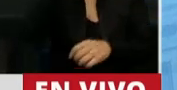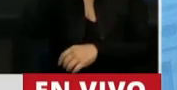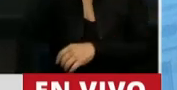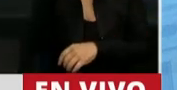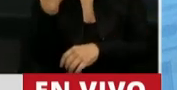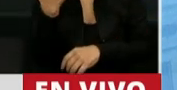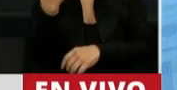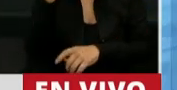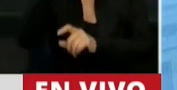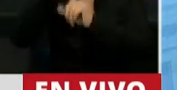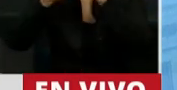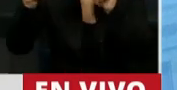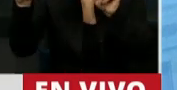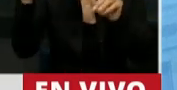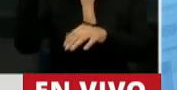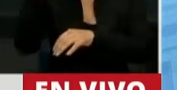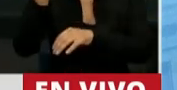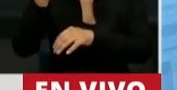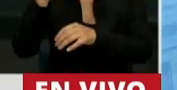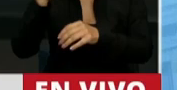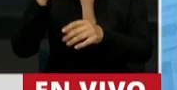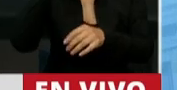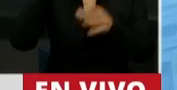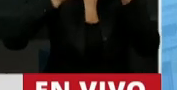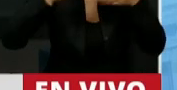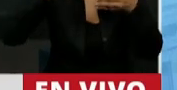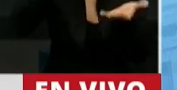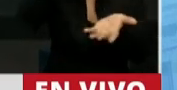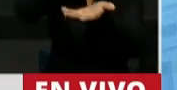registrados, registrados nada más, de violencia institucional.